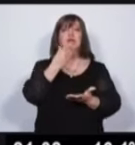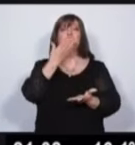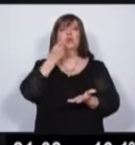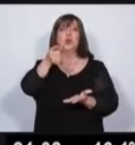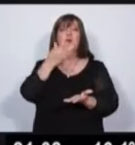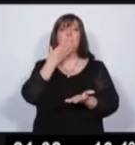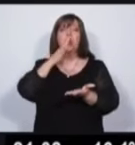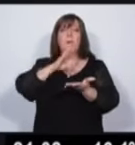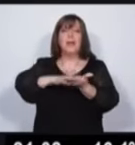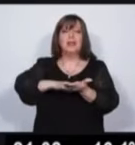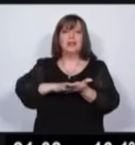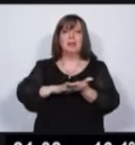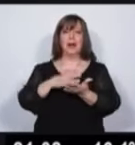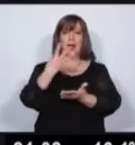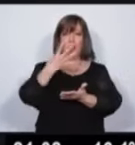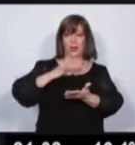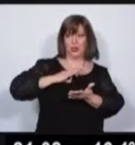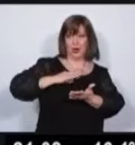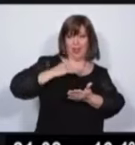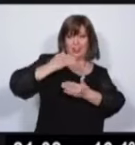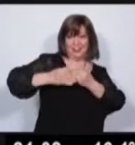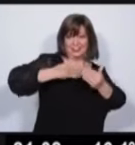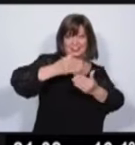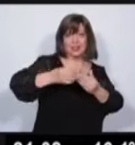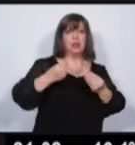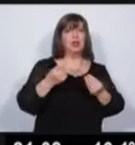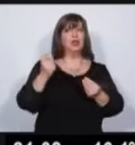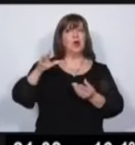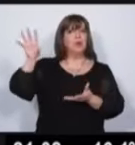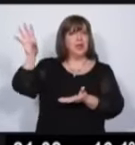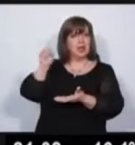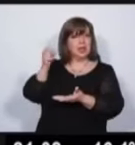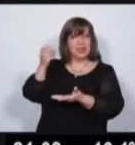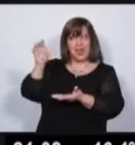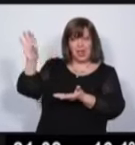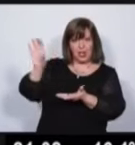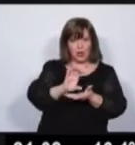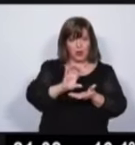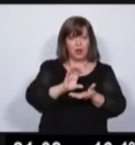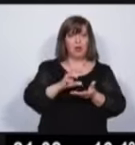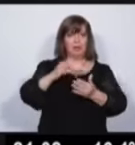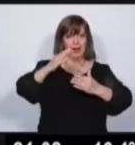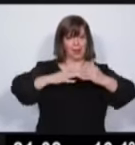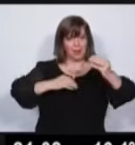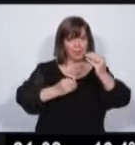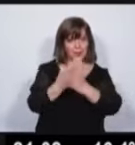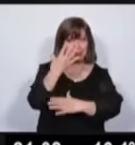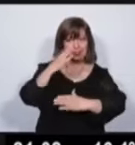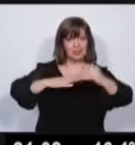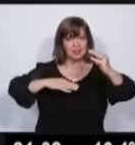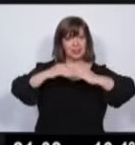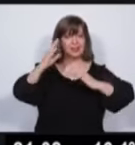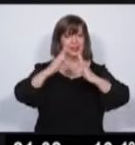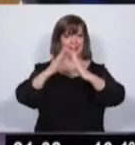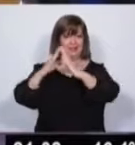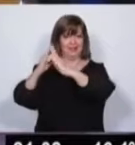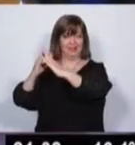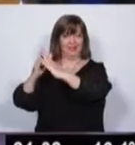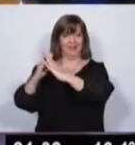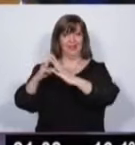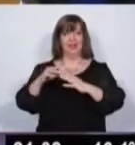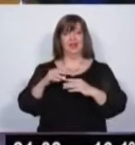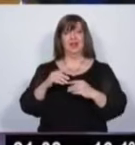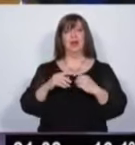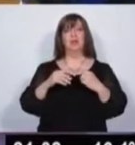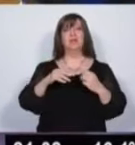para los próximos cuatro años y concretamente de dónde sacaría los fondos para poder realizar eso. Comienza hablando Mario Vadillo.